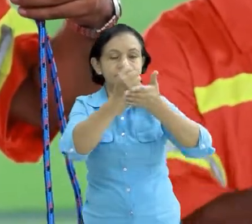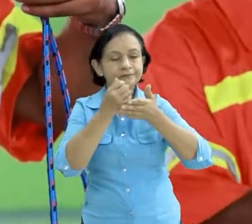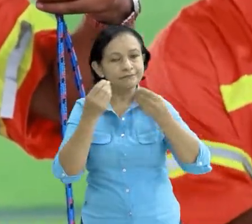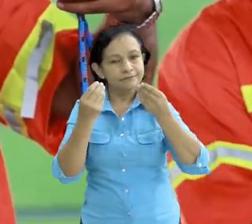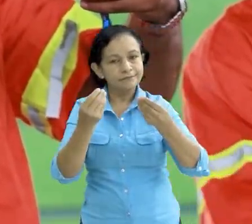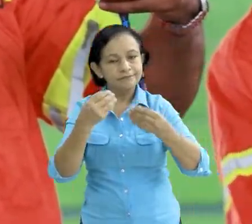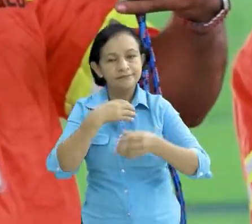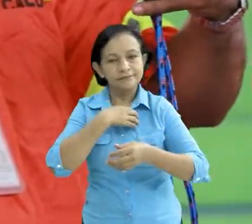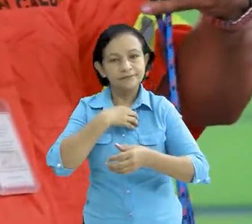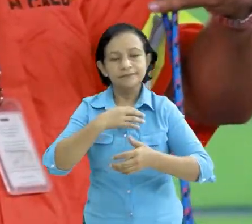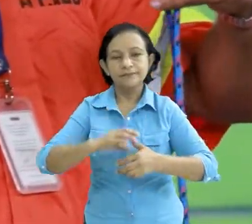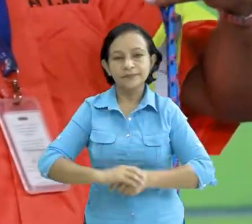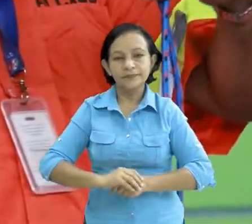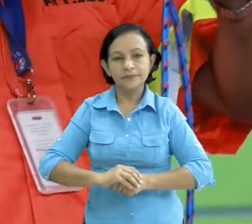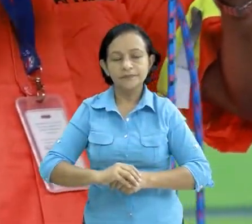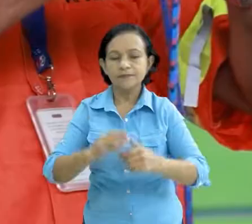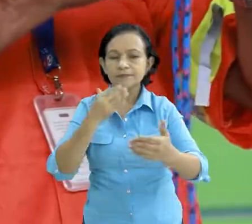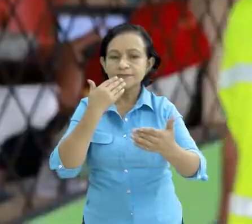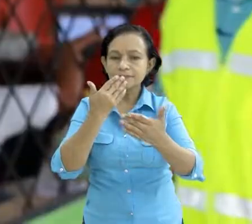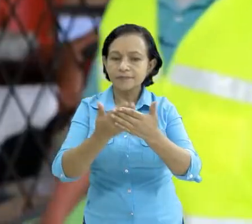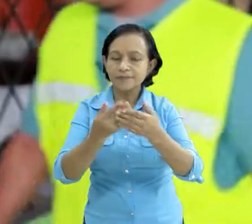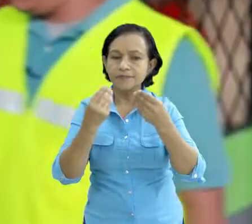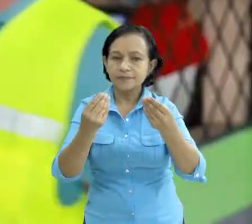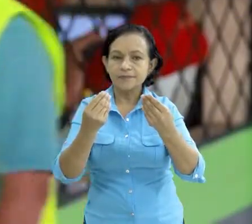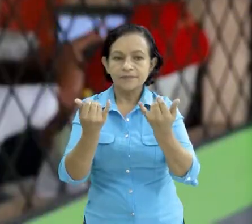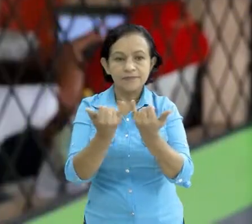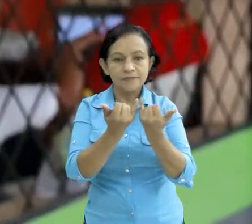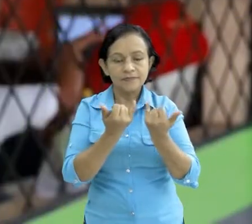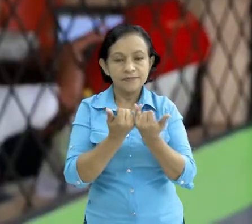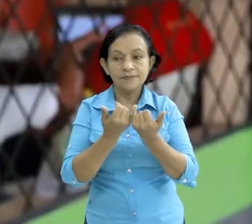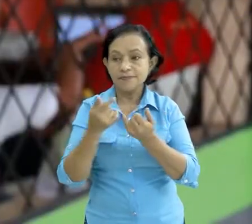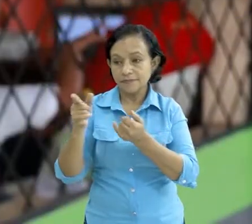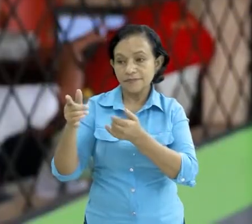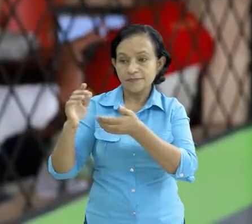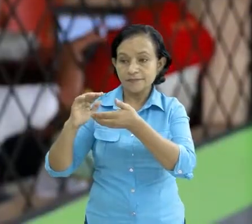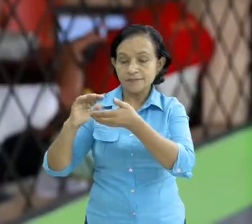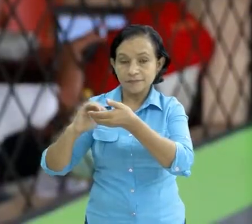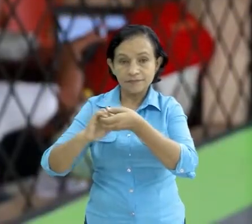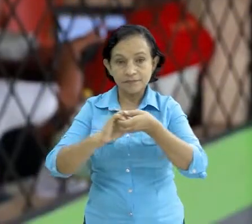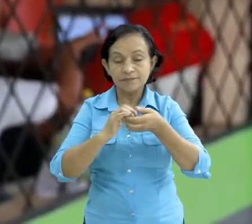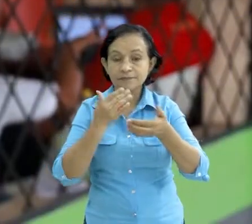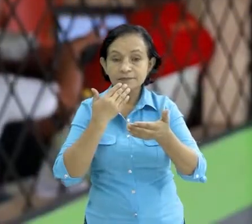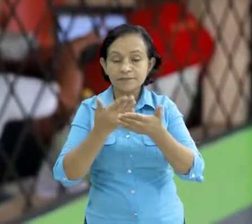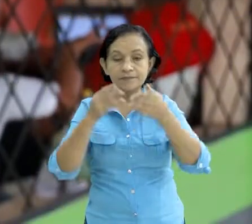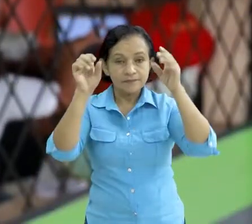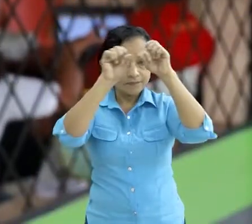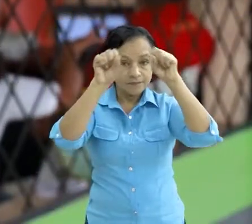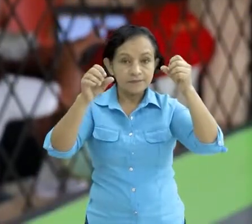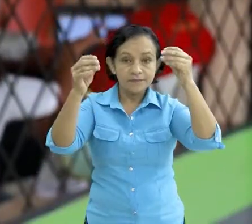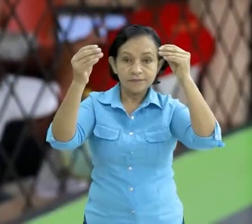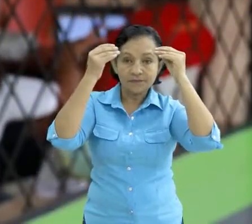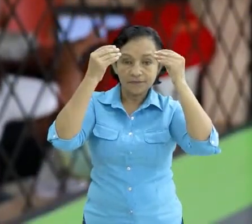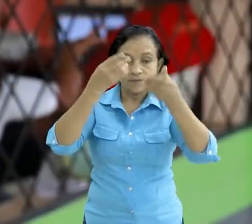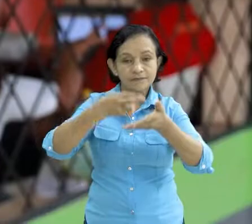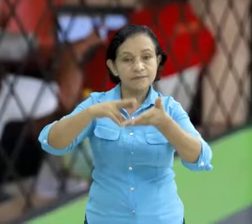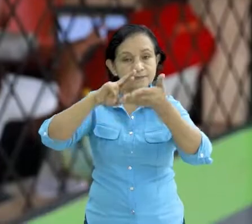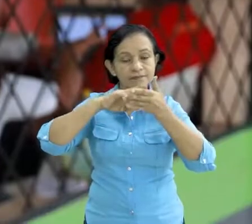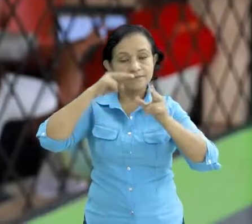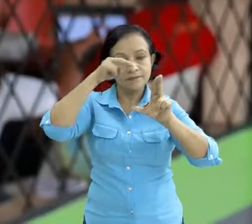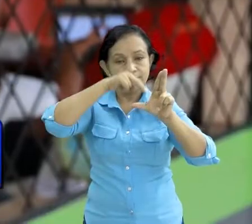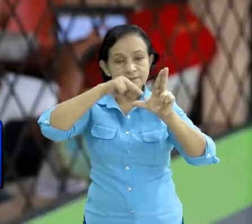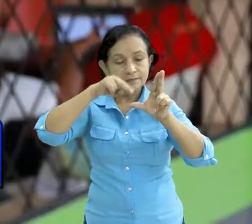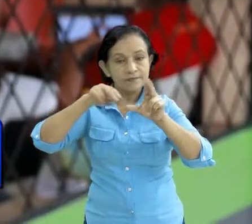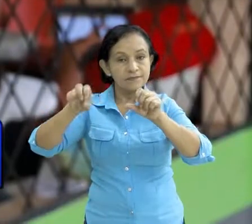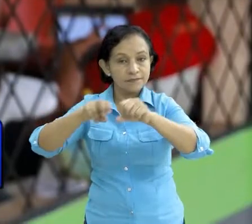mucho a nosotros muy agradecido por parte también de mis compañeros por estas capacitaciones que nos están regalando el SINAPER